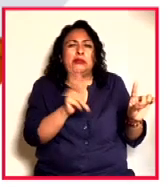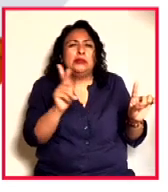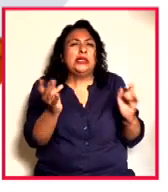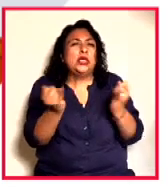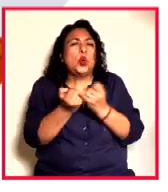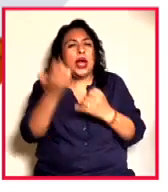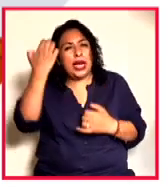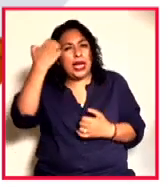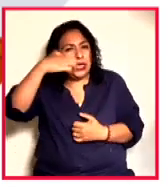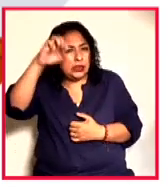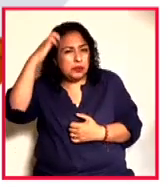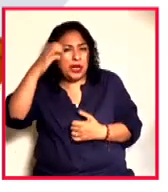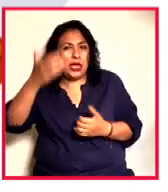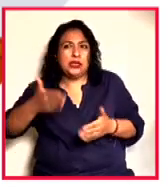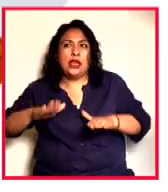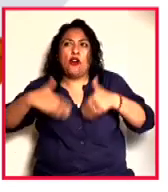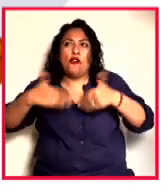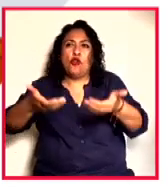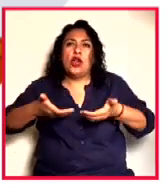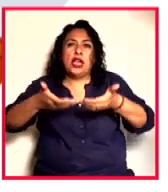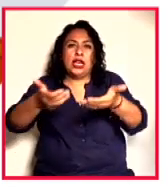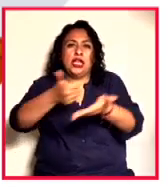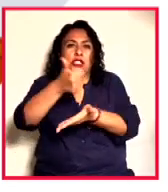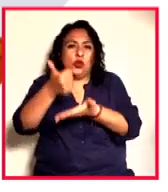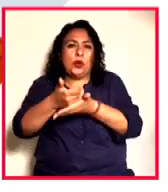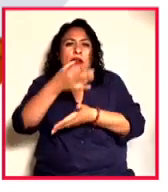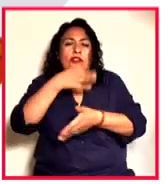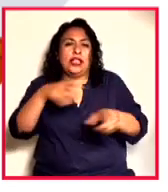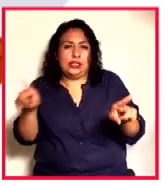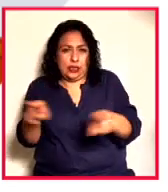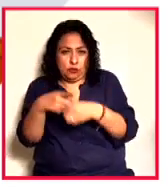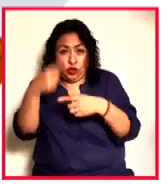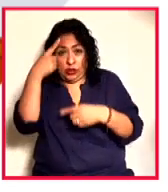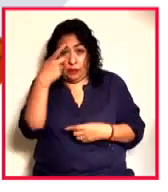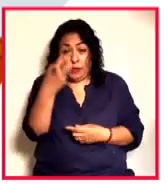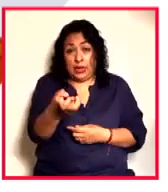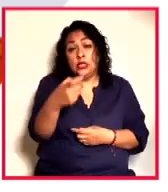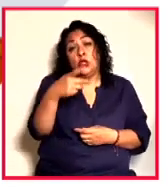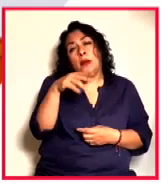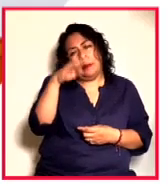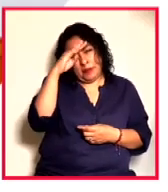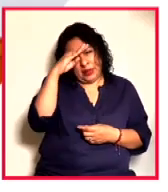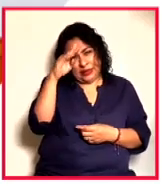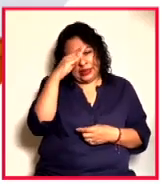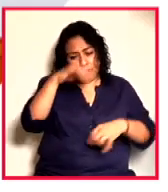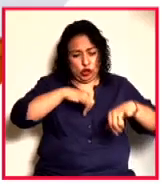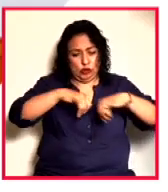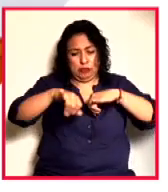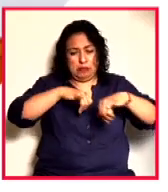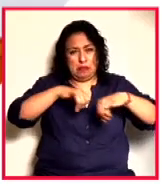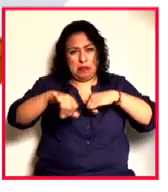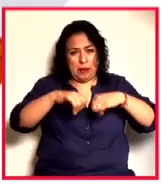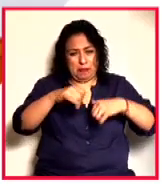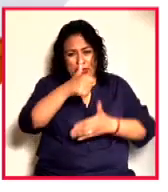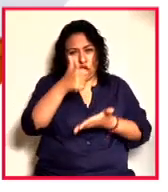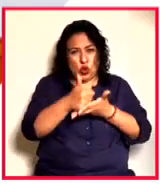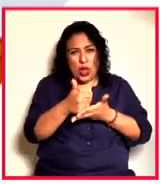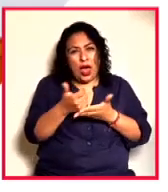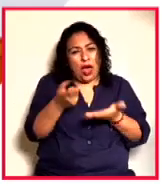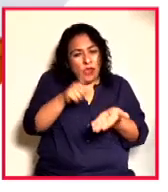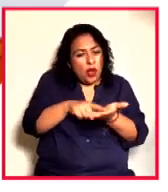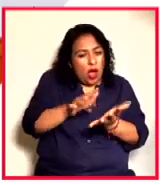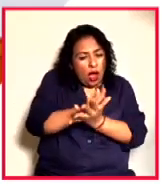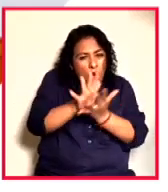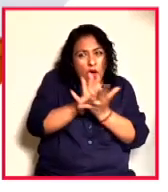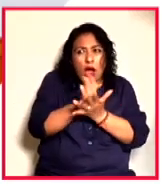experiencia urbana de la Fiesta de la Música. Y para eso pensamos en un mapa interactivo de la ciudad. Hicimos varias